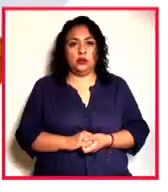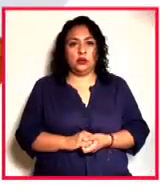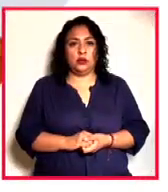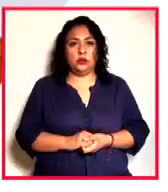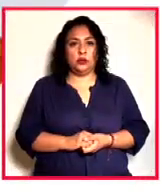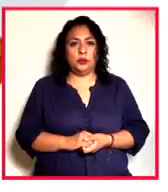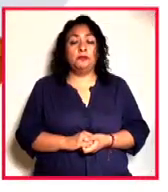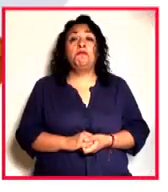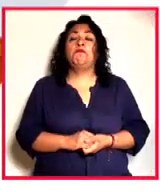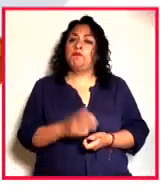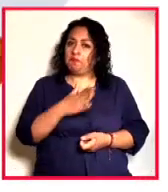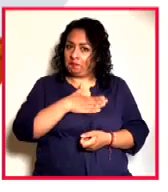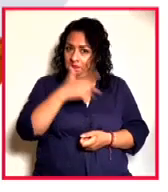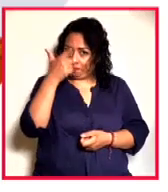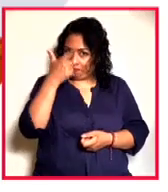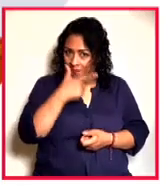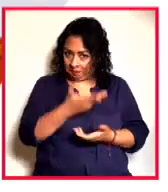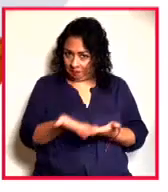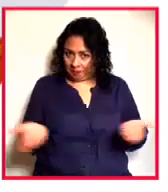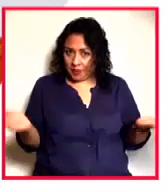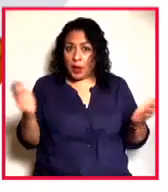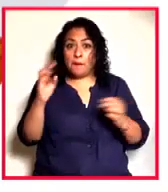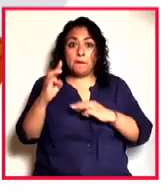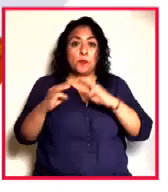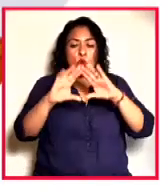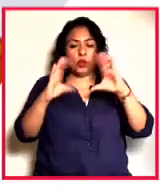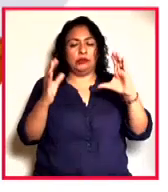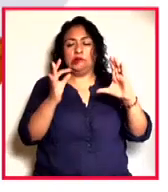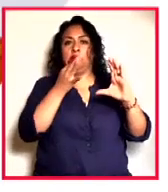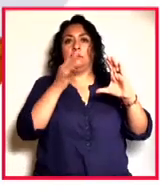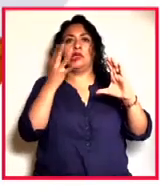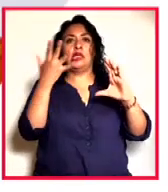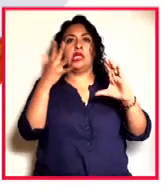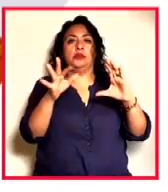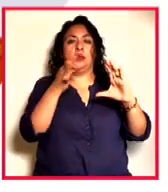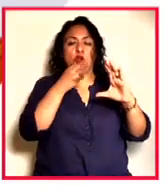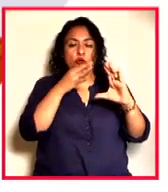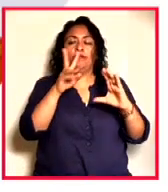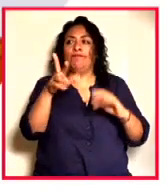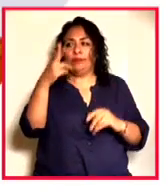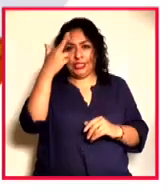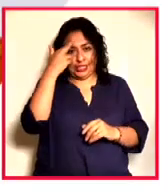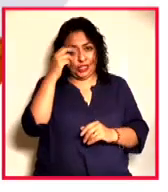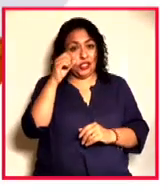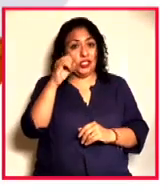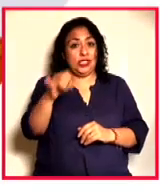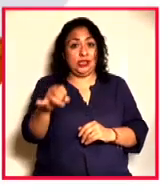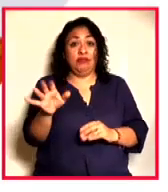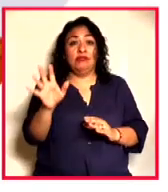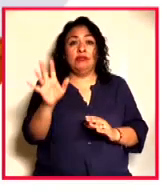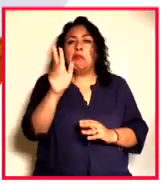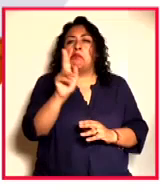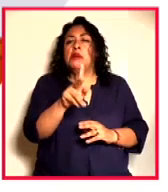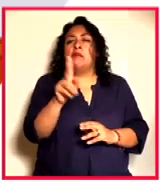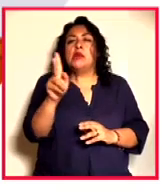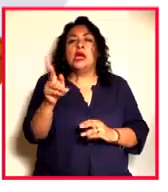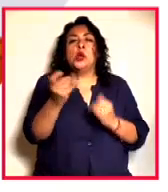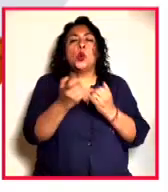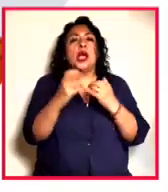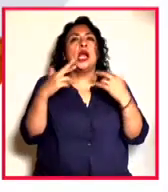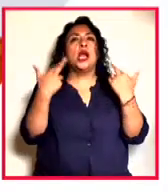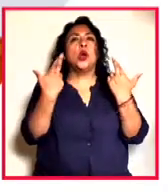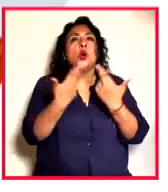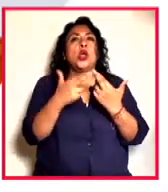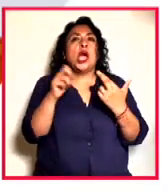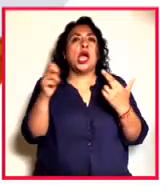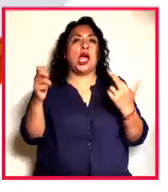Pues buenas noches, vamos a la vuelta al mundo en menos de diez minutos y dices bien, Rafa, fue más parecida esta reunión a ese